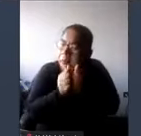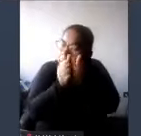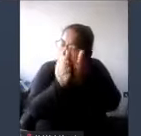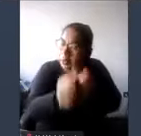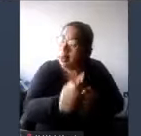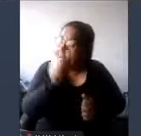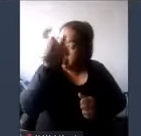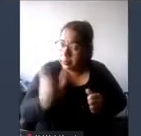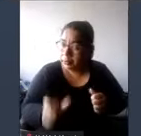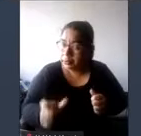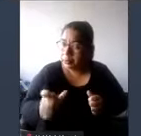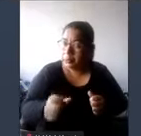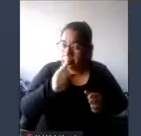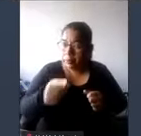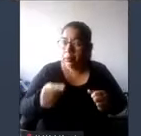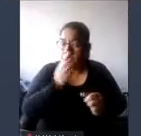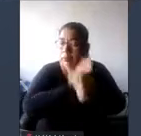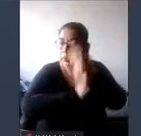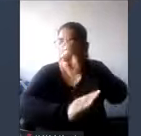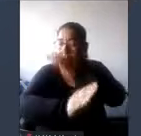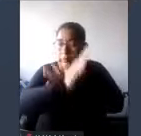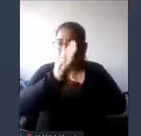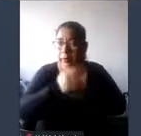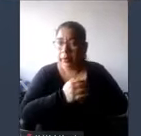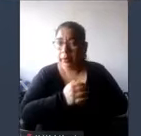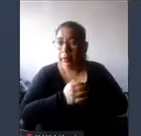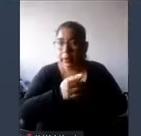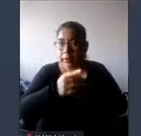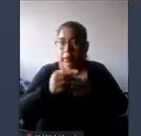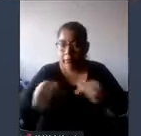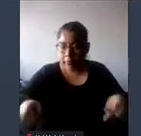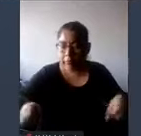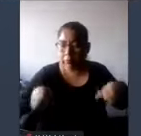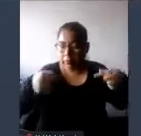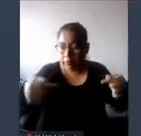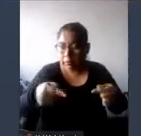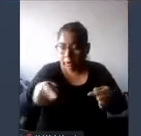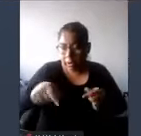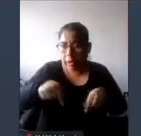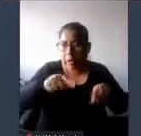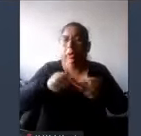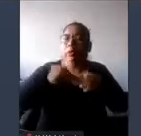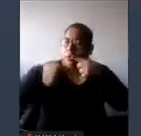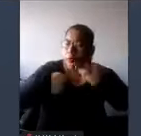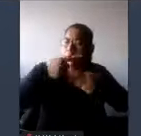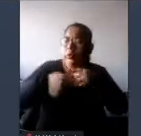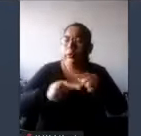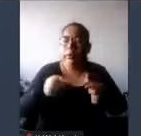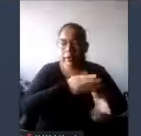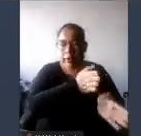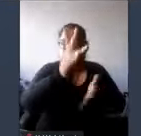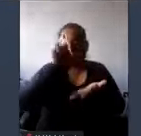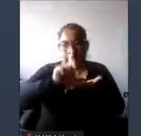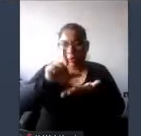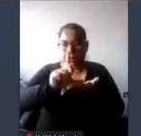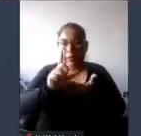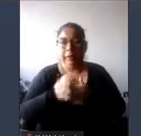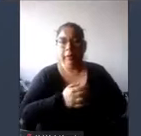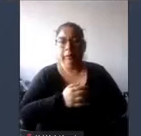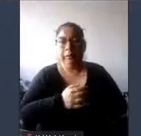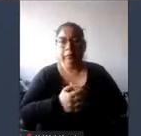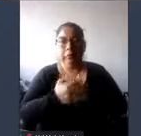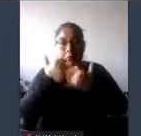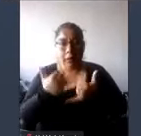persona con discapacidad en su jornada en las calles de Lima. Esto